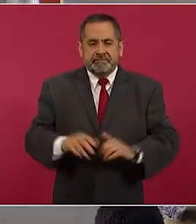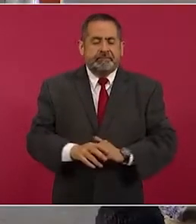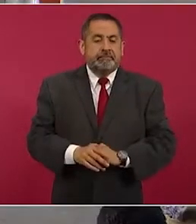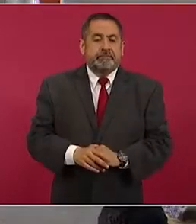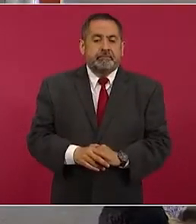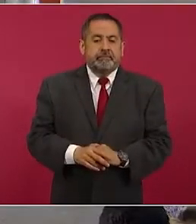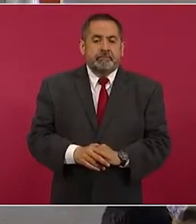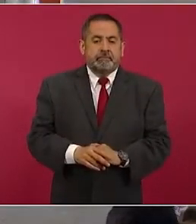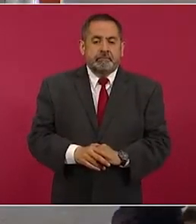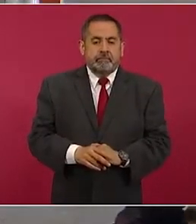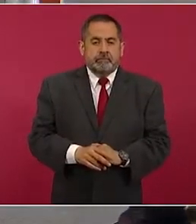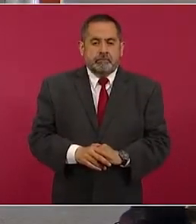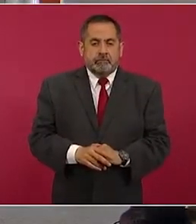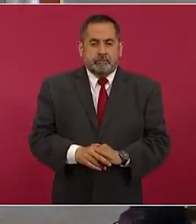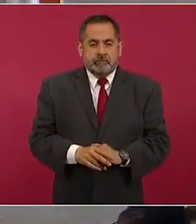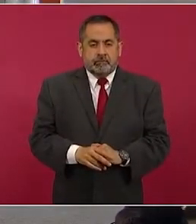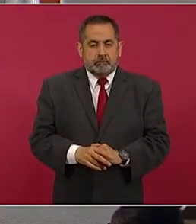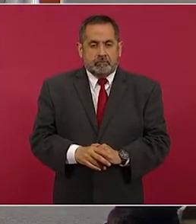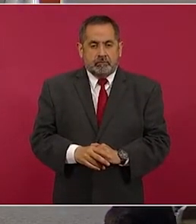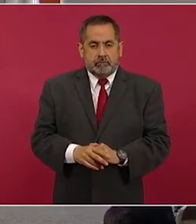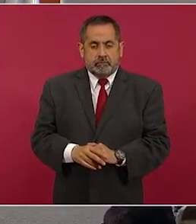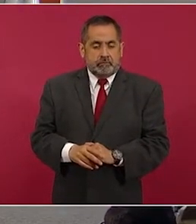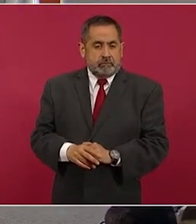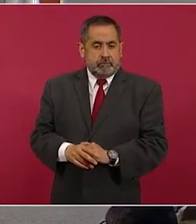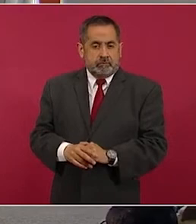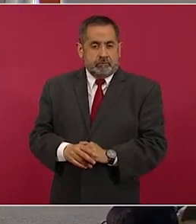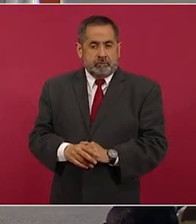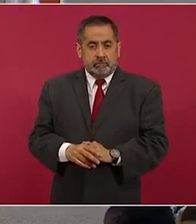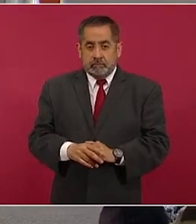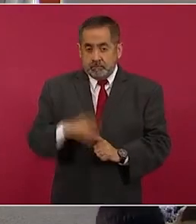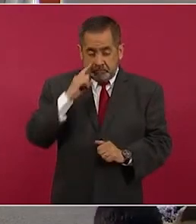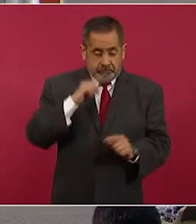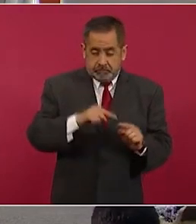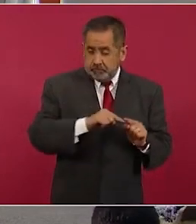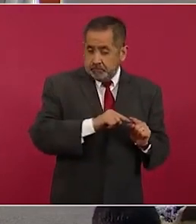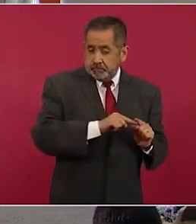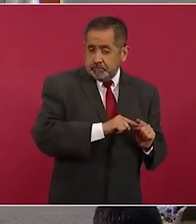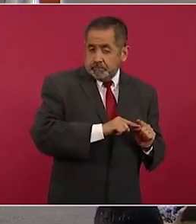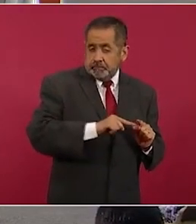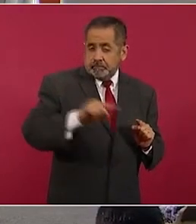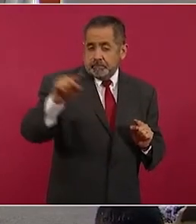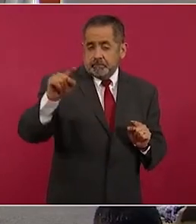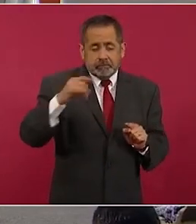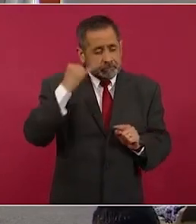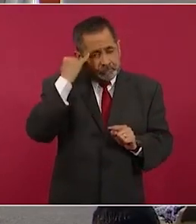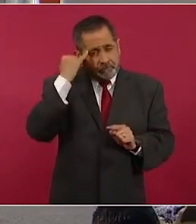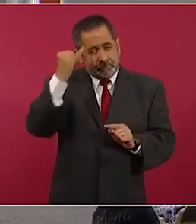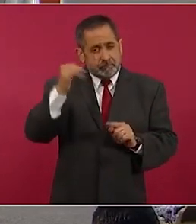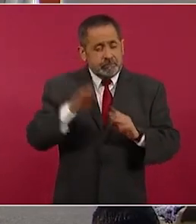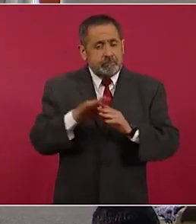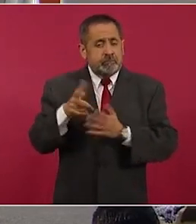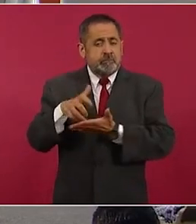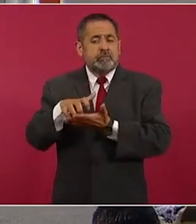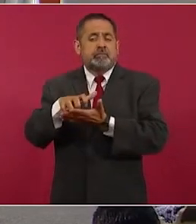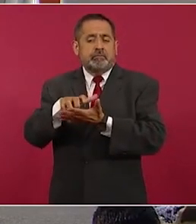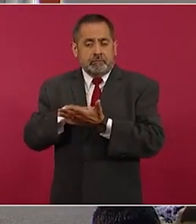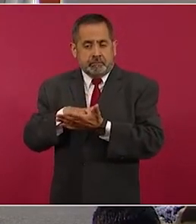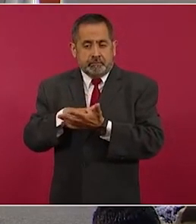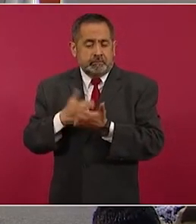y todo el tren, imagínense lo que significa de ahorro